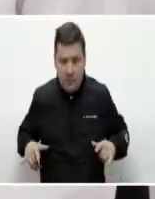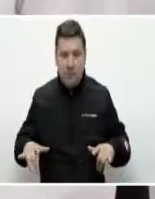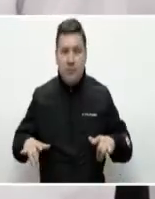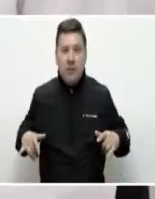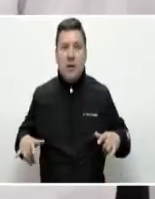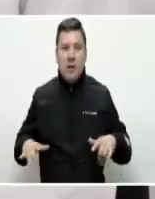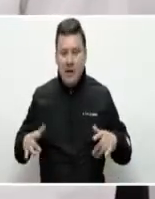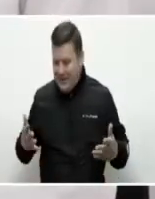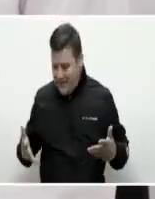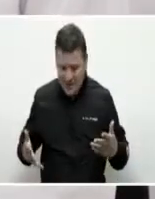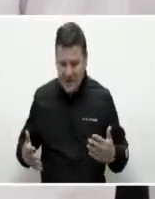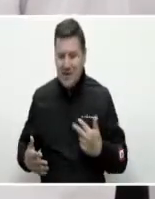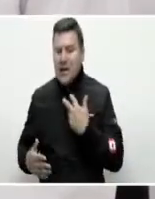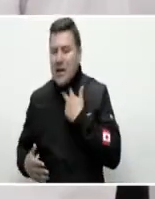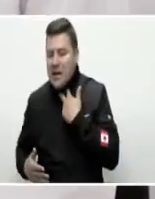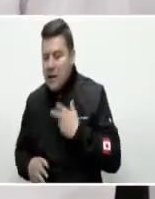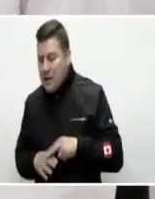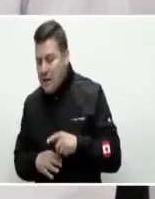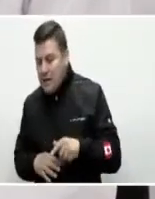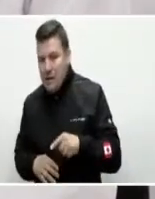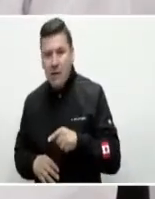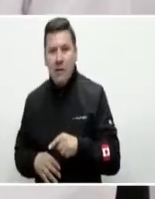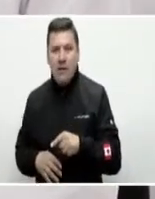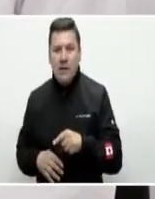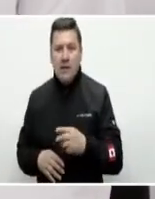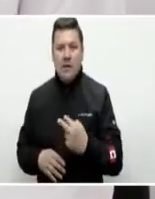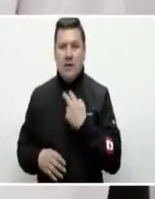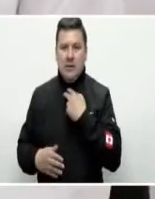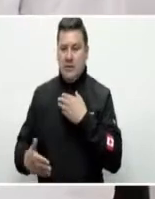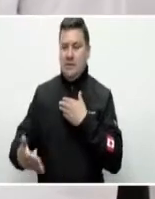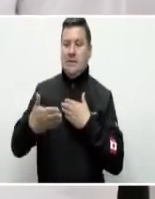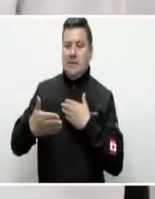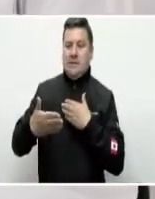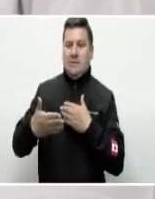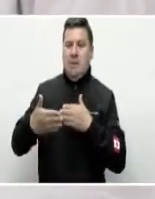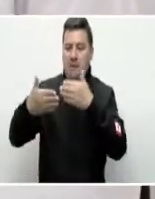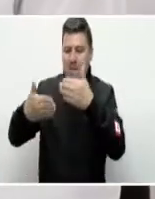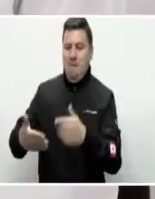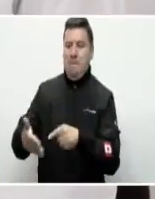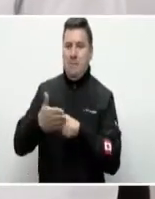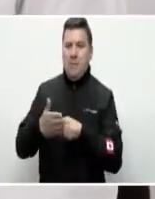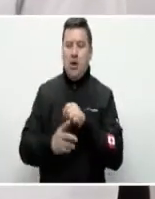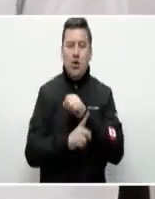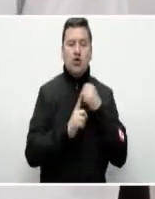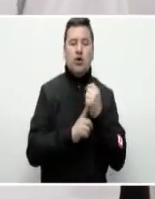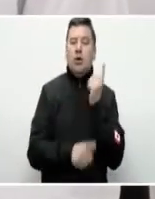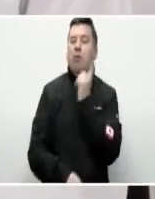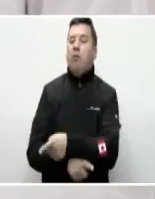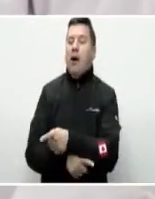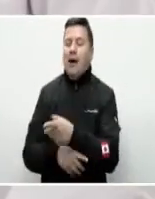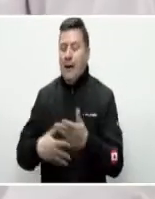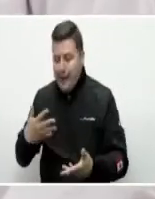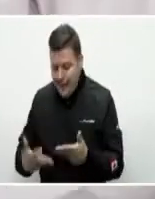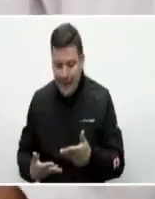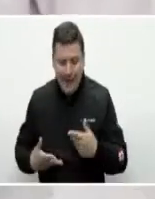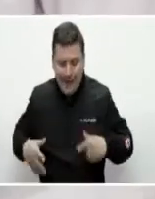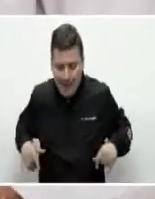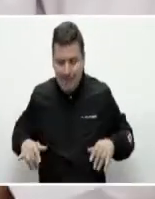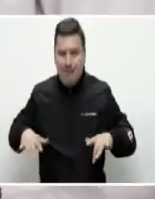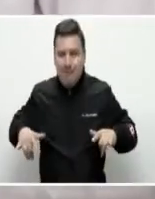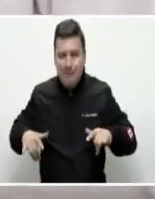y se encuentran con una escalera, esto es como una barrera arquitectónica que la sociedad pone ante ellos, entonces se ven como